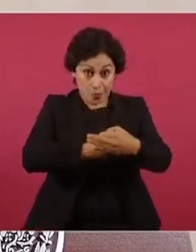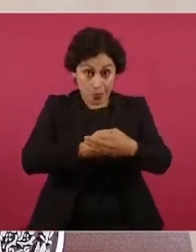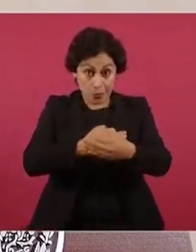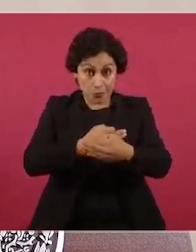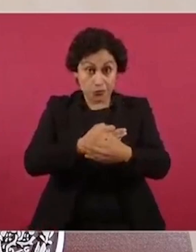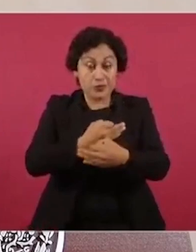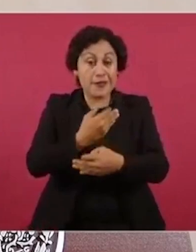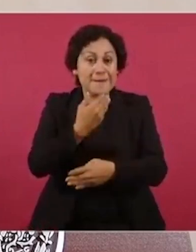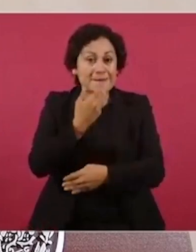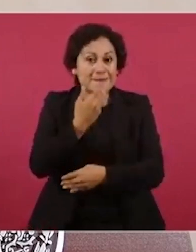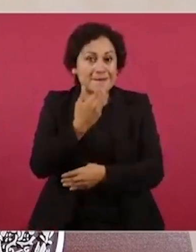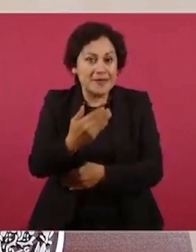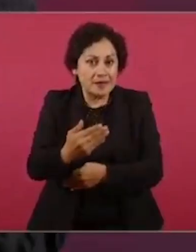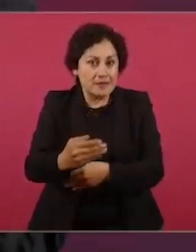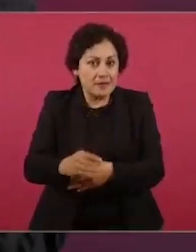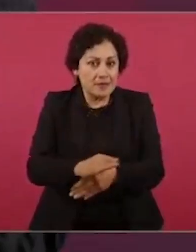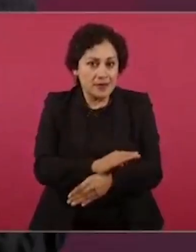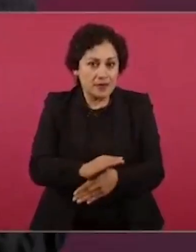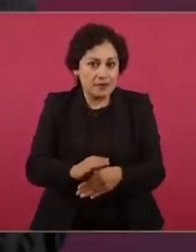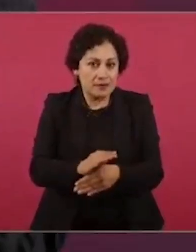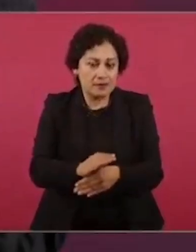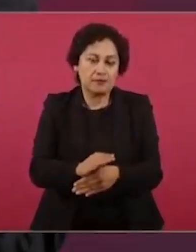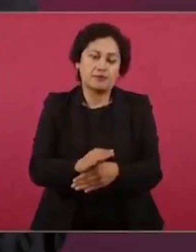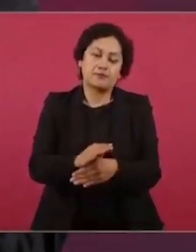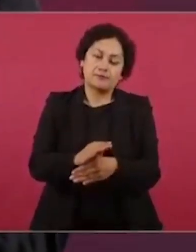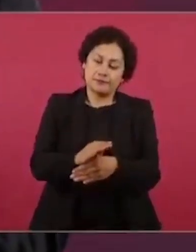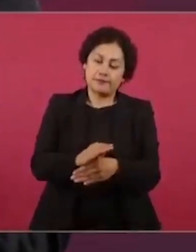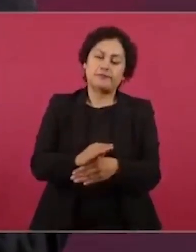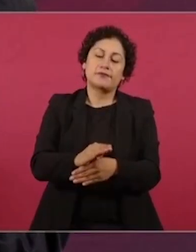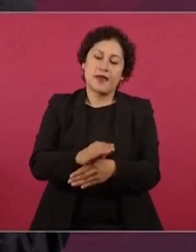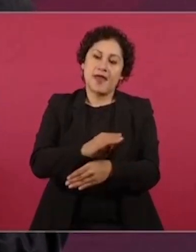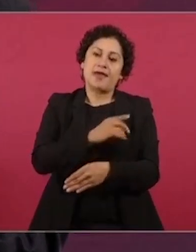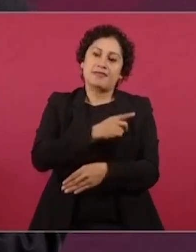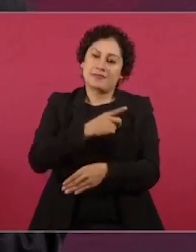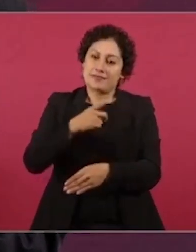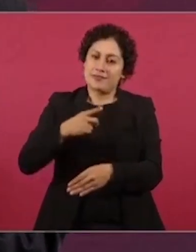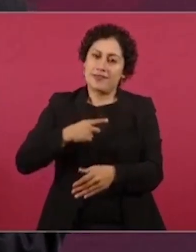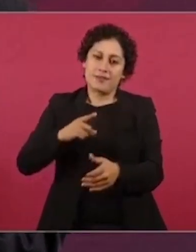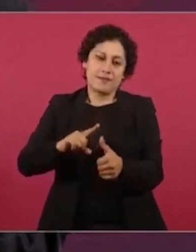y antes no era así,